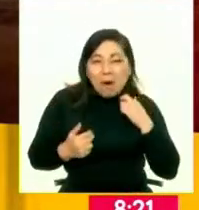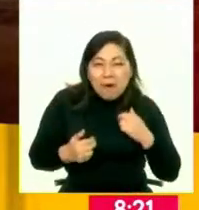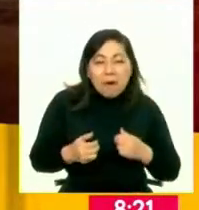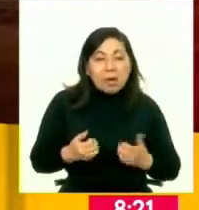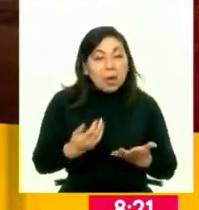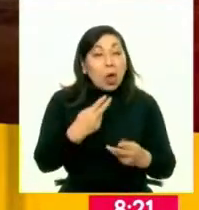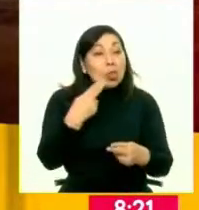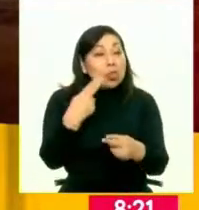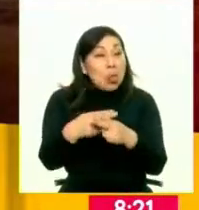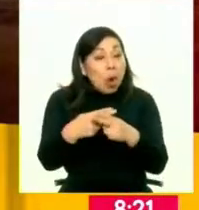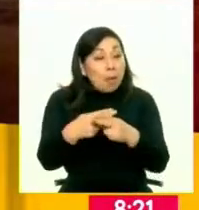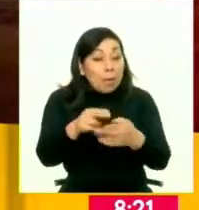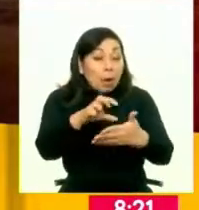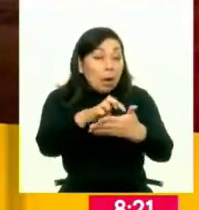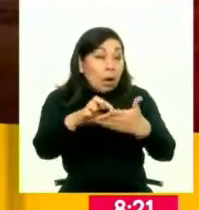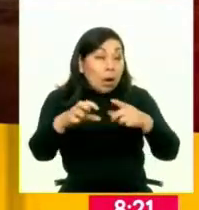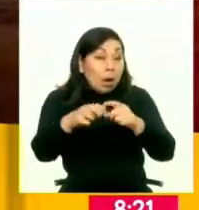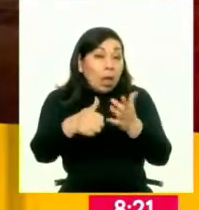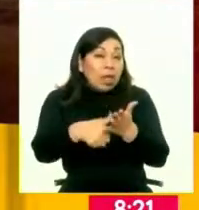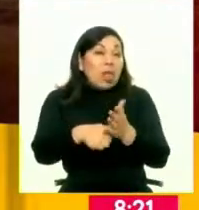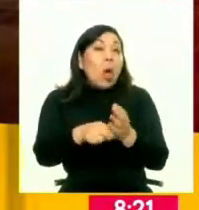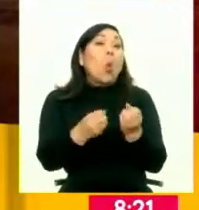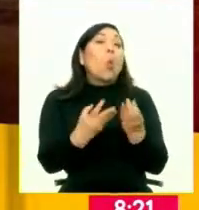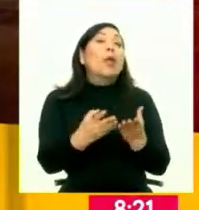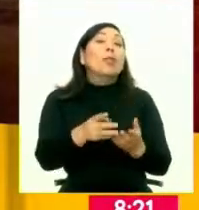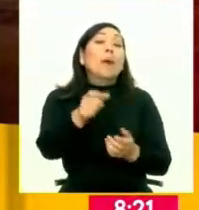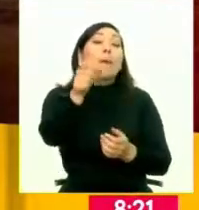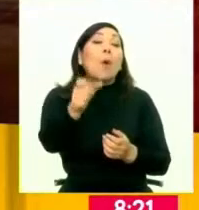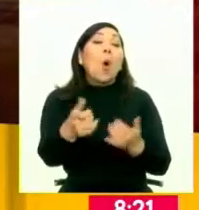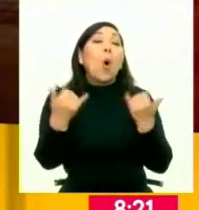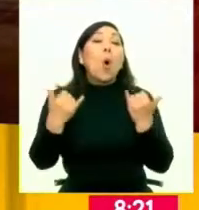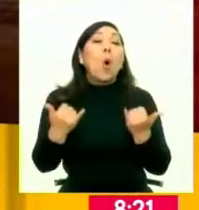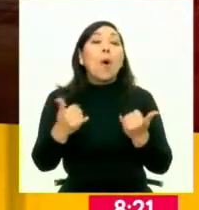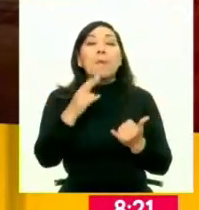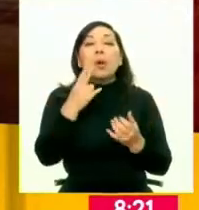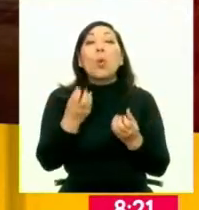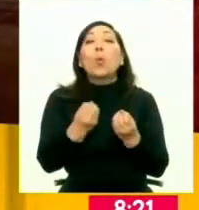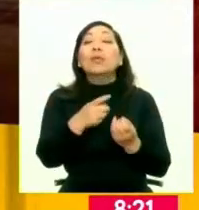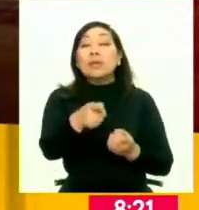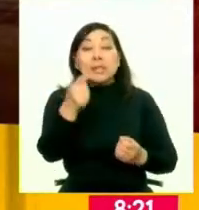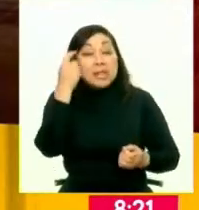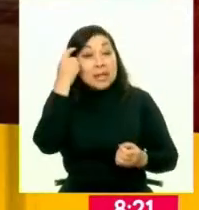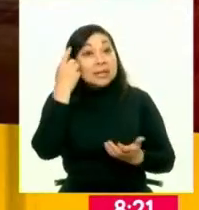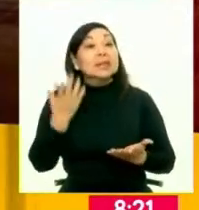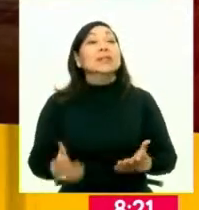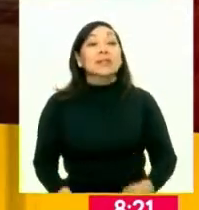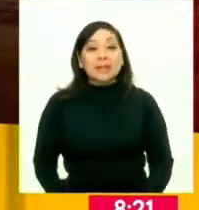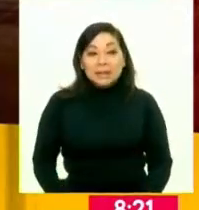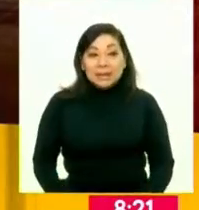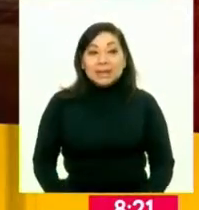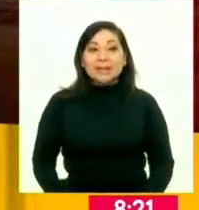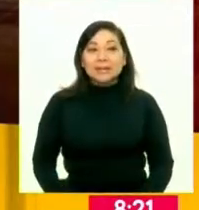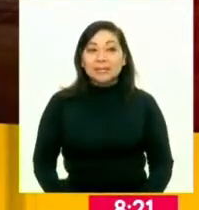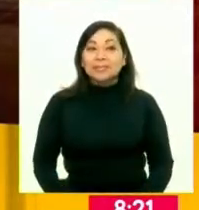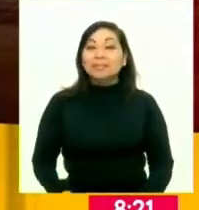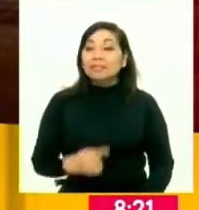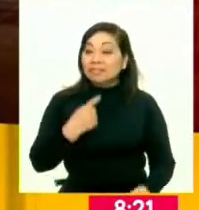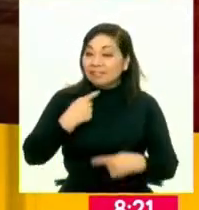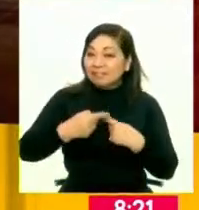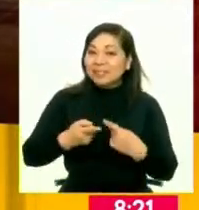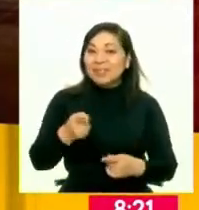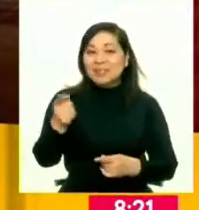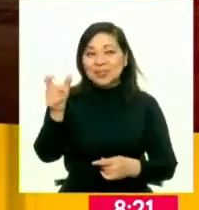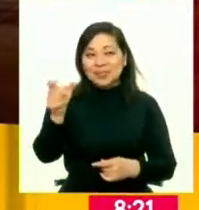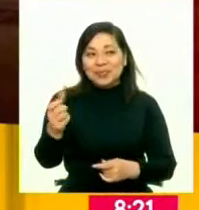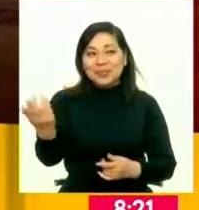debidamente registrados en el Perú y en el mundo? ¿Cuántos peruanos hoy tiene el Perú? Es una pregunta interesante. Bueno, se la voy a trasladar a nuestra